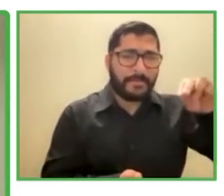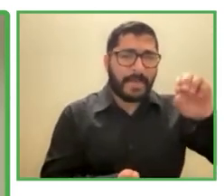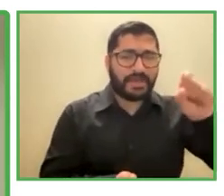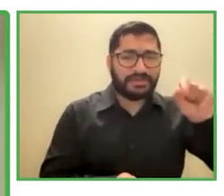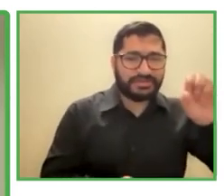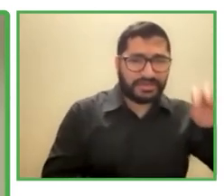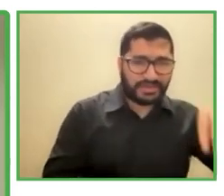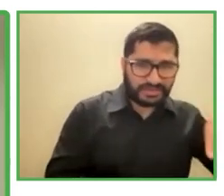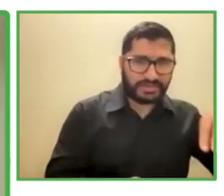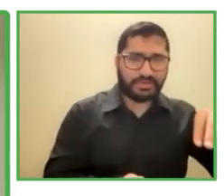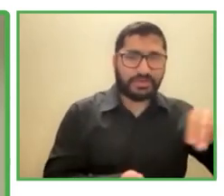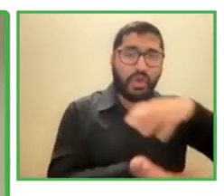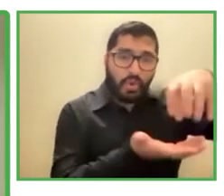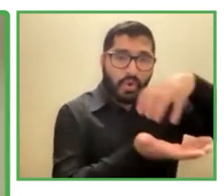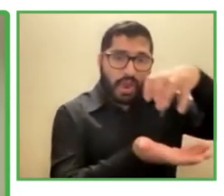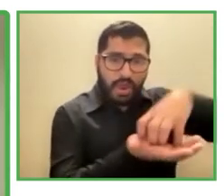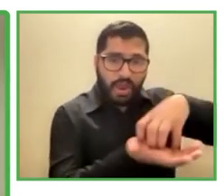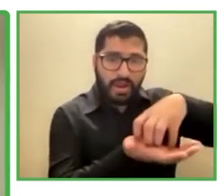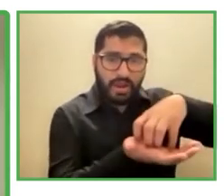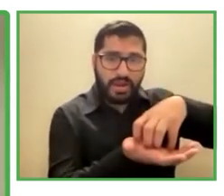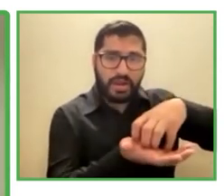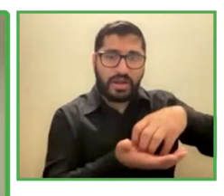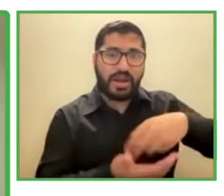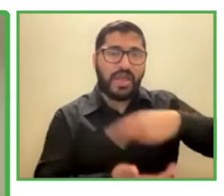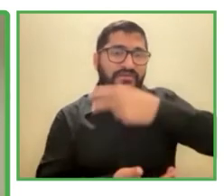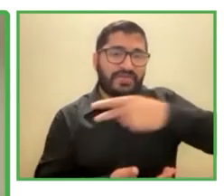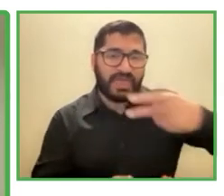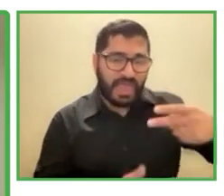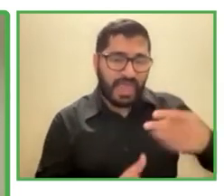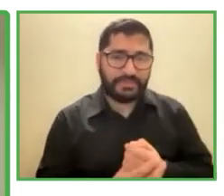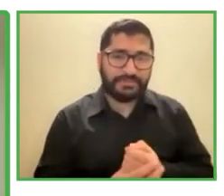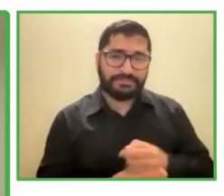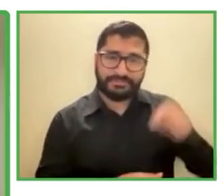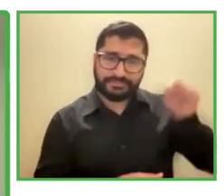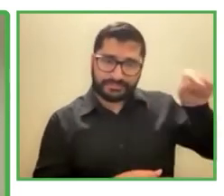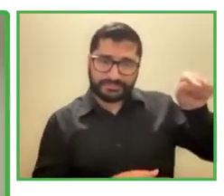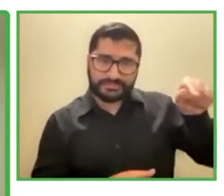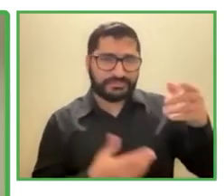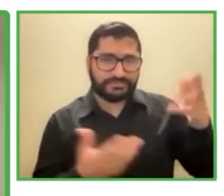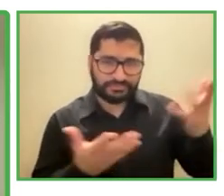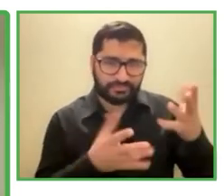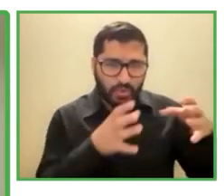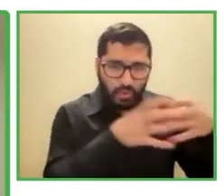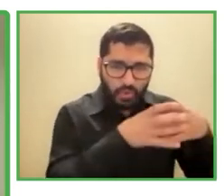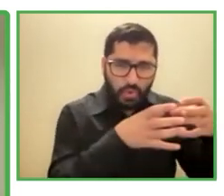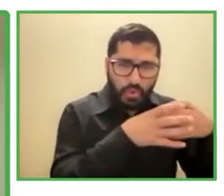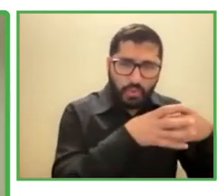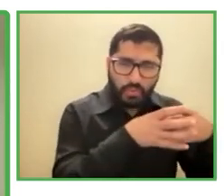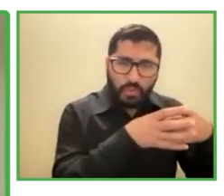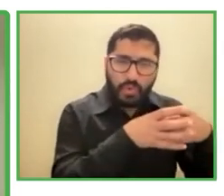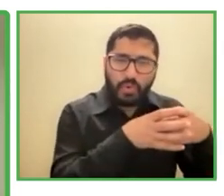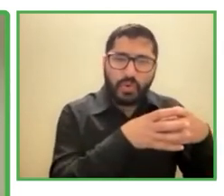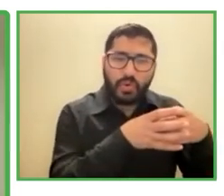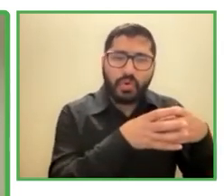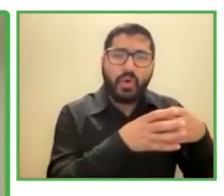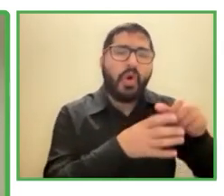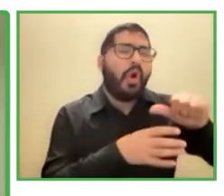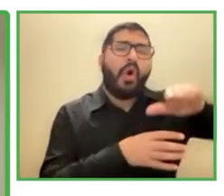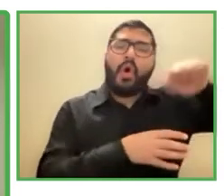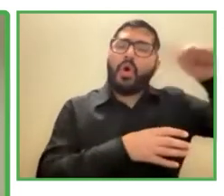del equipo de Karin Simonich que es la tercera generación de una familia